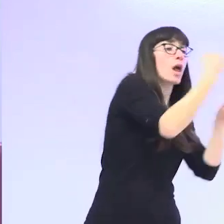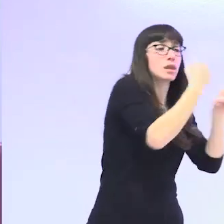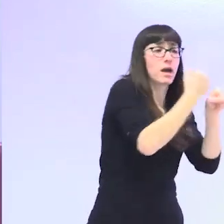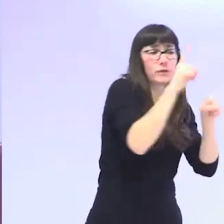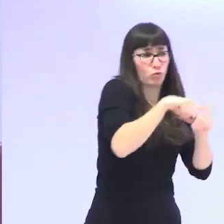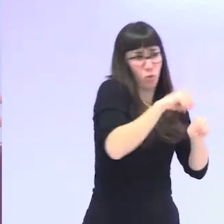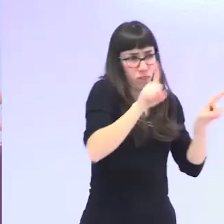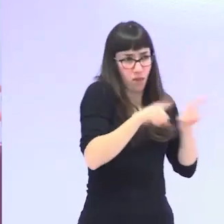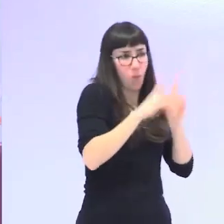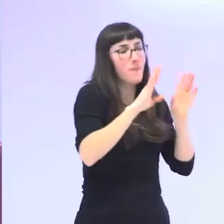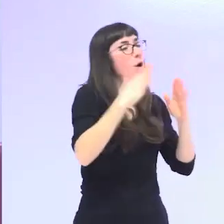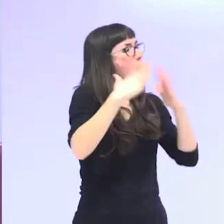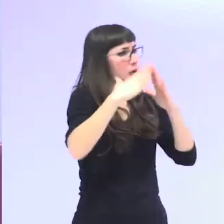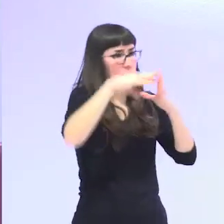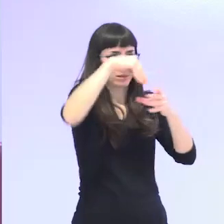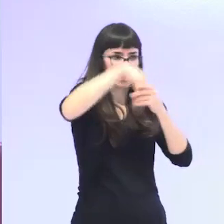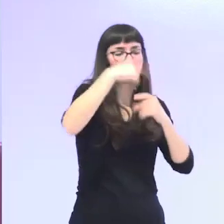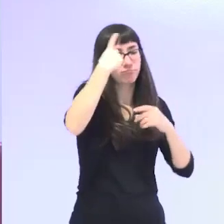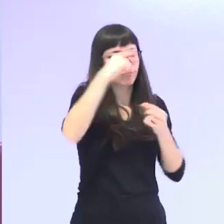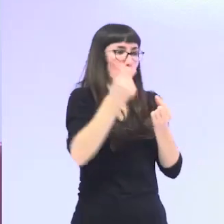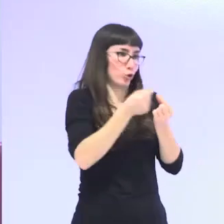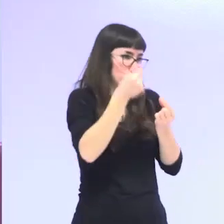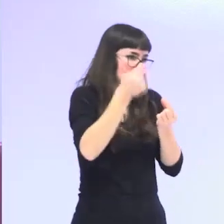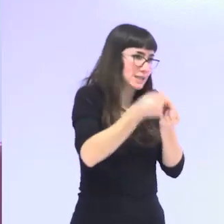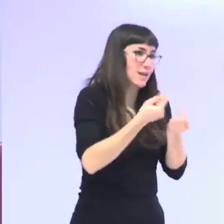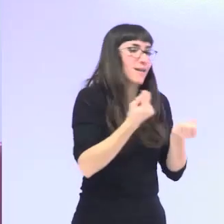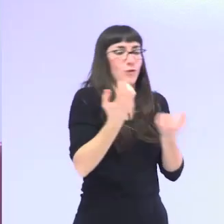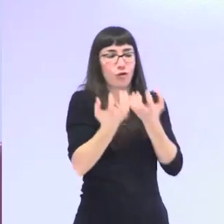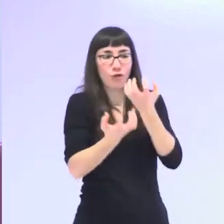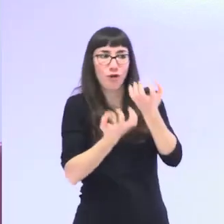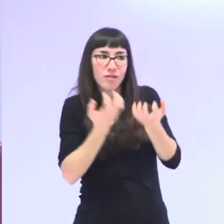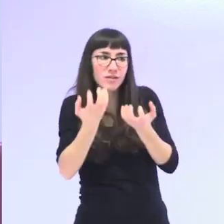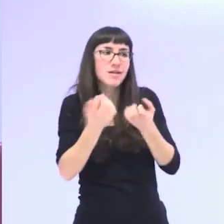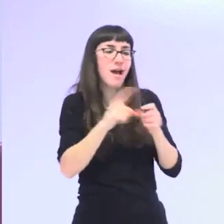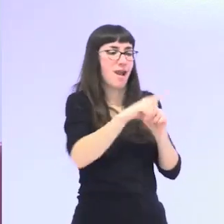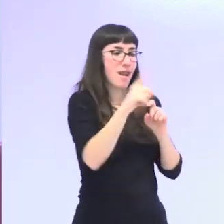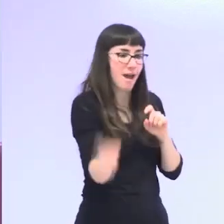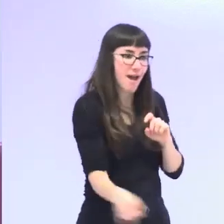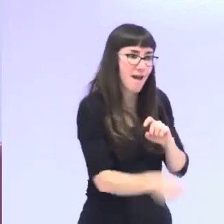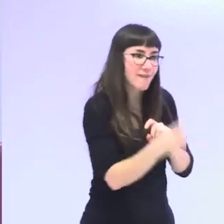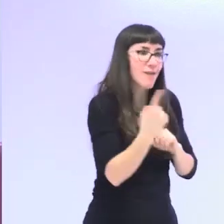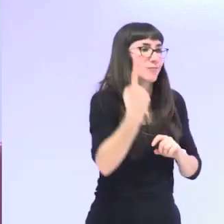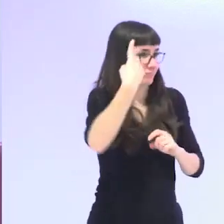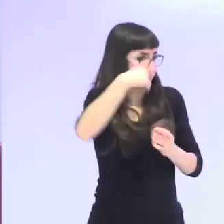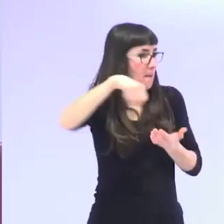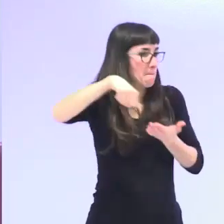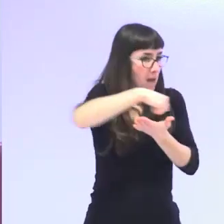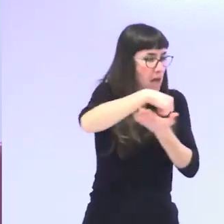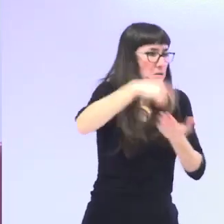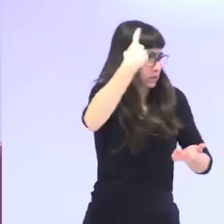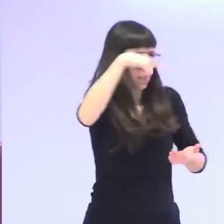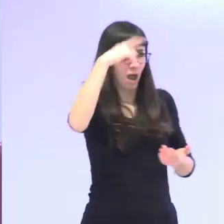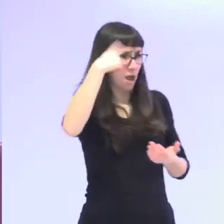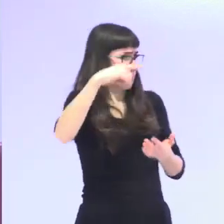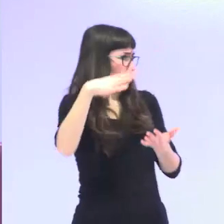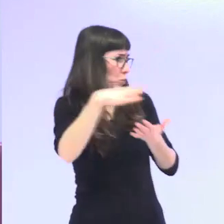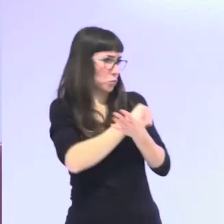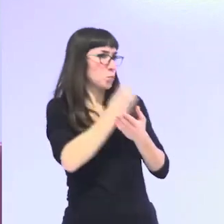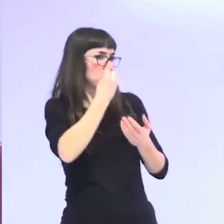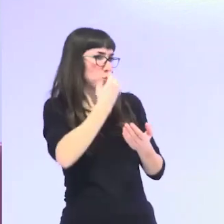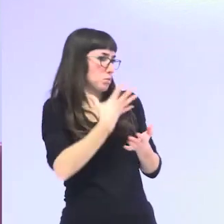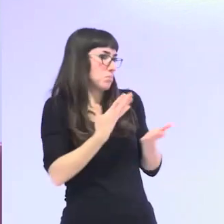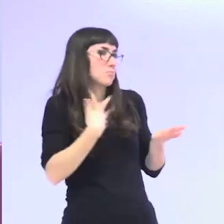todas se apañan muy bien saben coser cocinar poner una lavadora planchar lo saben hacer todo por lo tanto